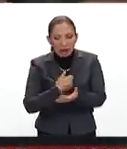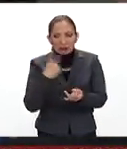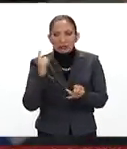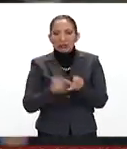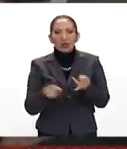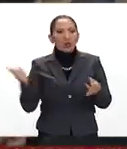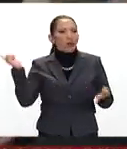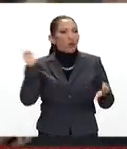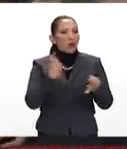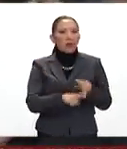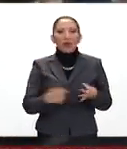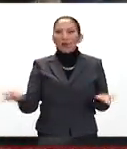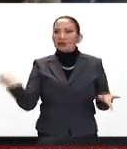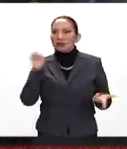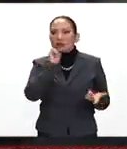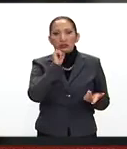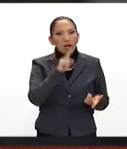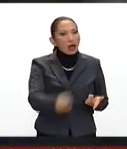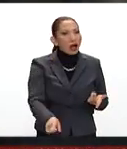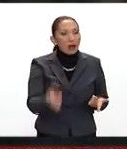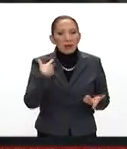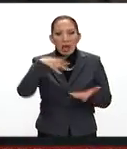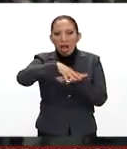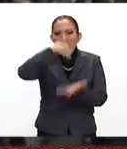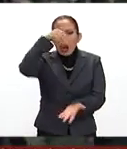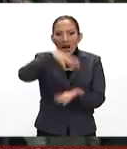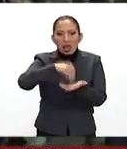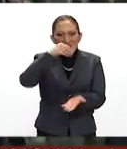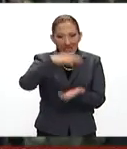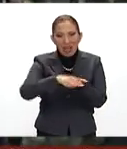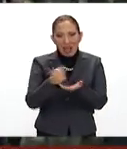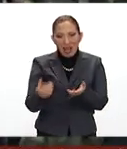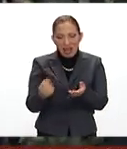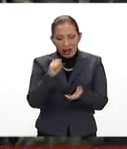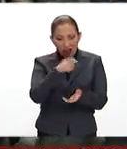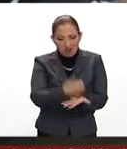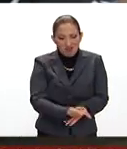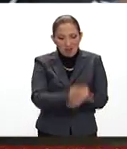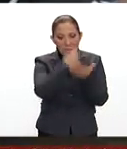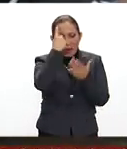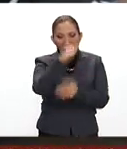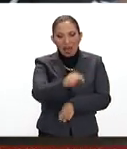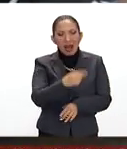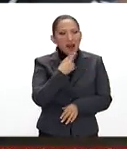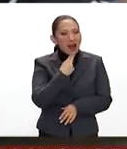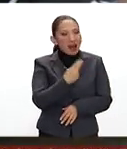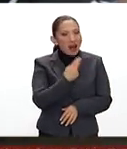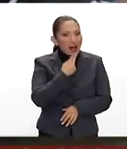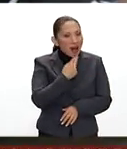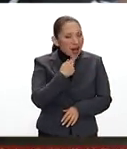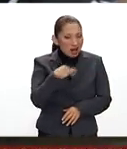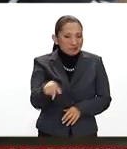arroz, incluso pues la harina precocida, que es la que se utiliza para